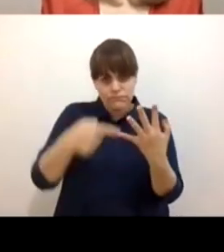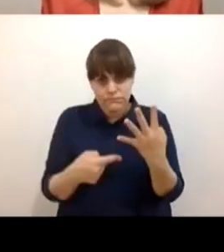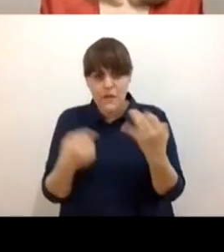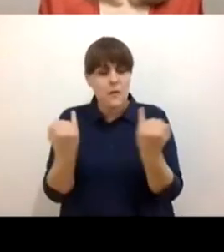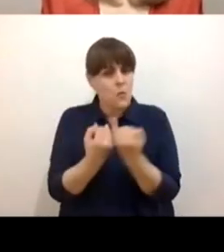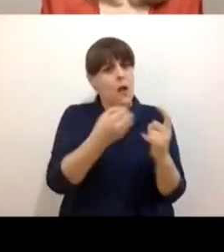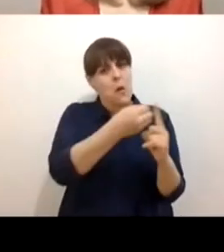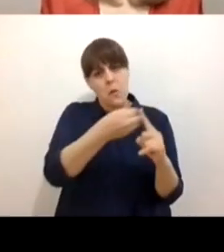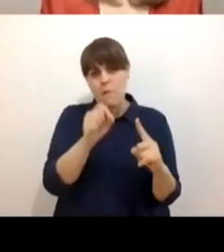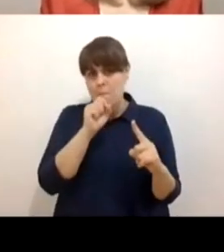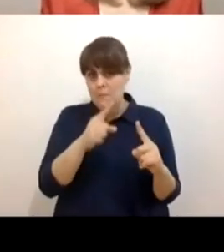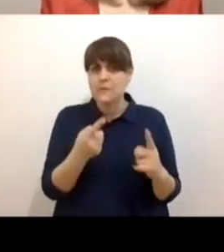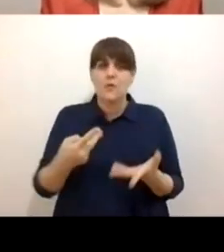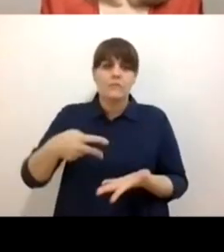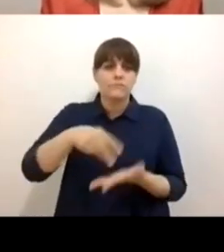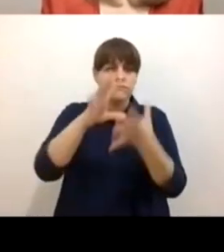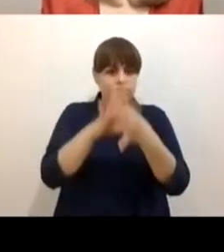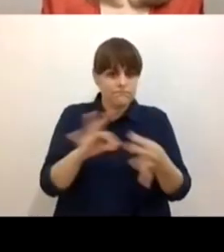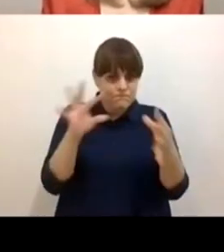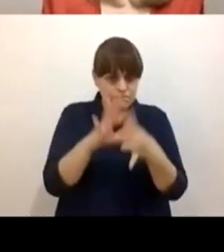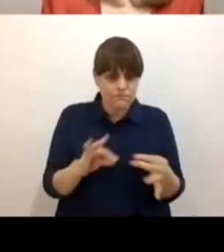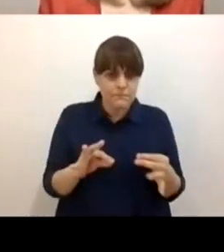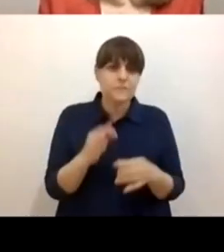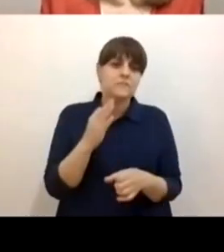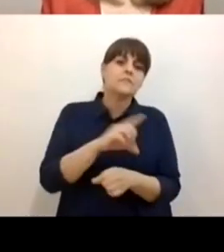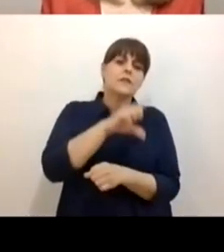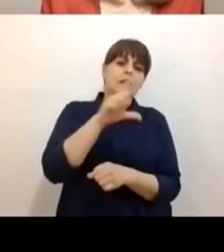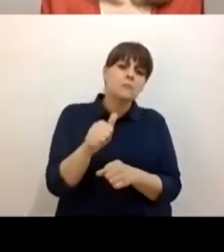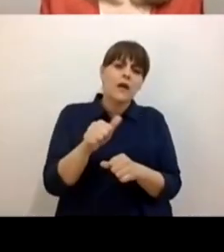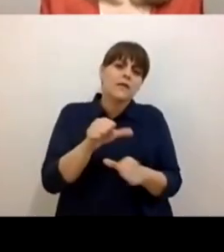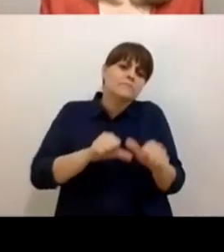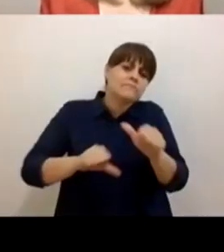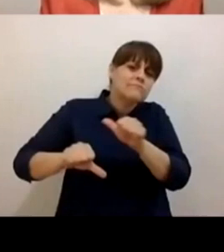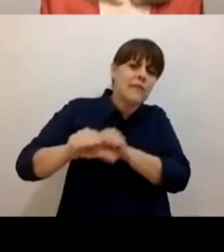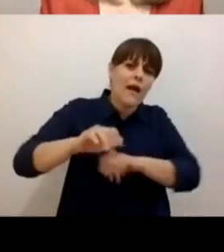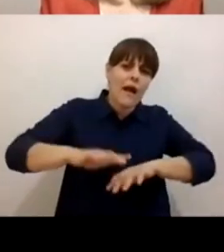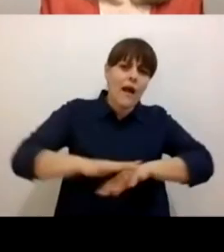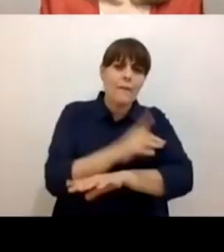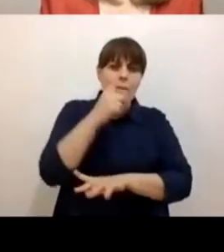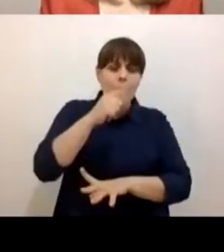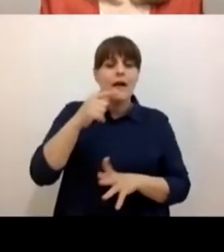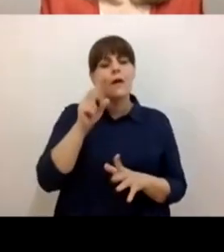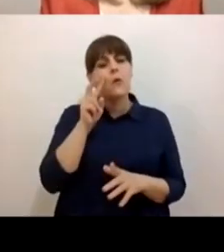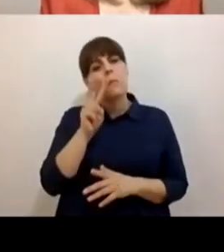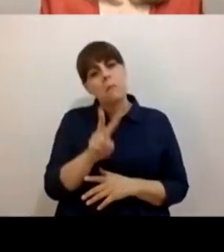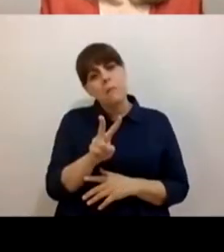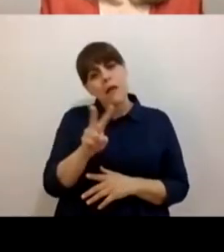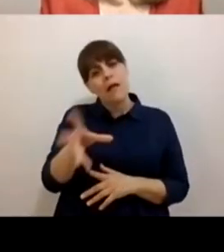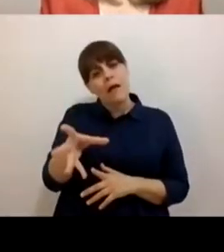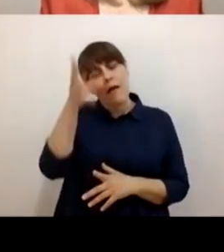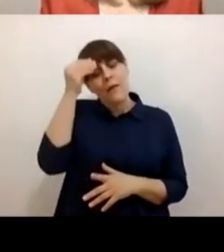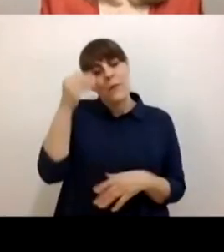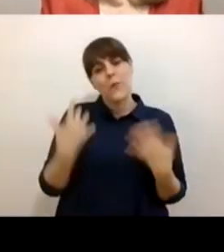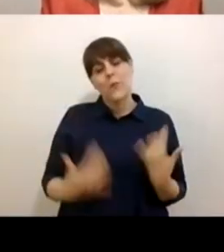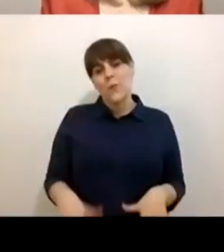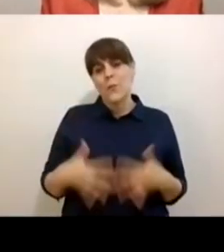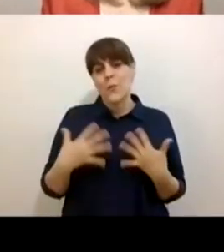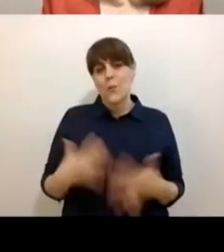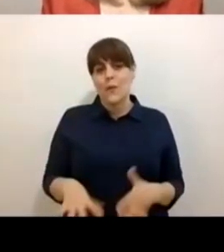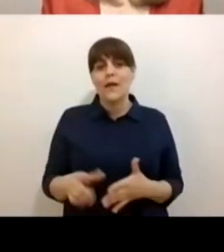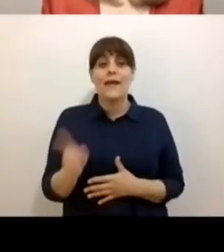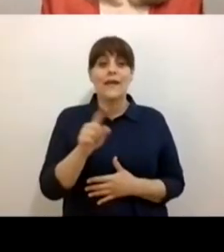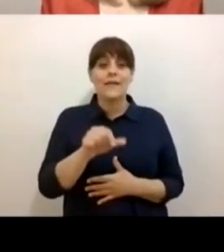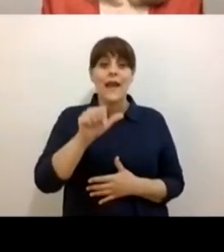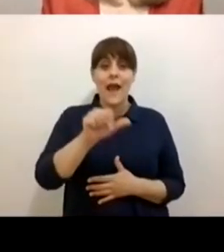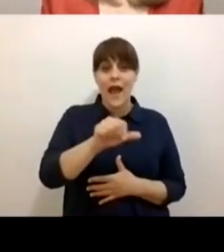y simplemente a gozar, a escuchar, a aprender. Ana, muchas gracias por estar aquí. Además tiene un acento